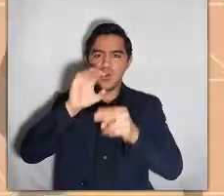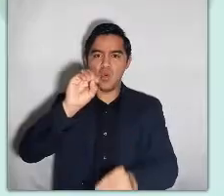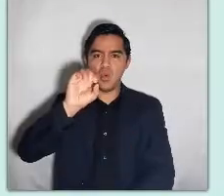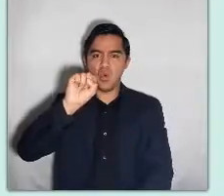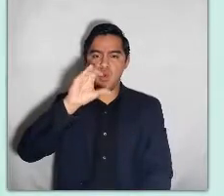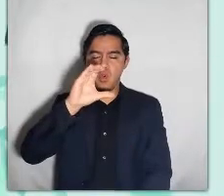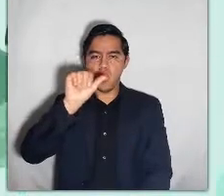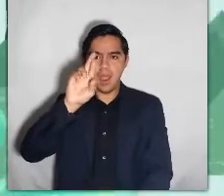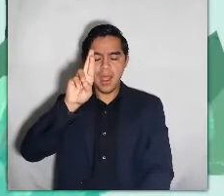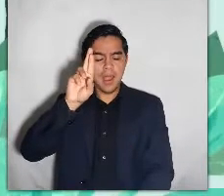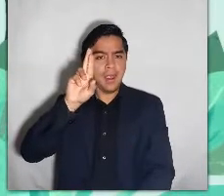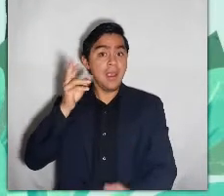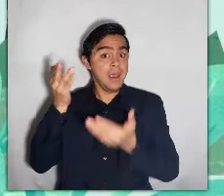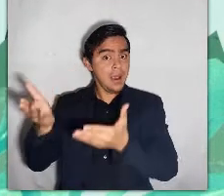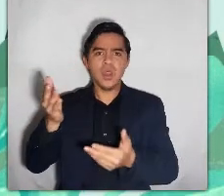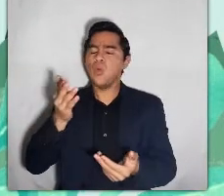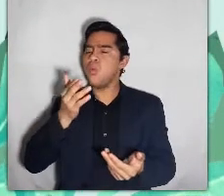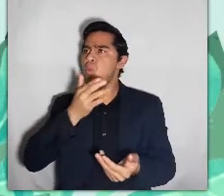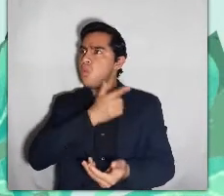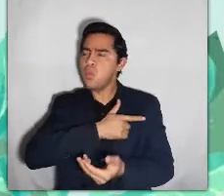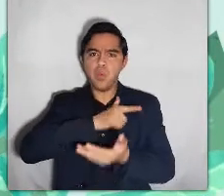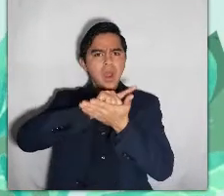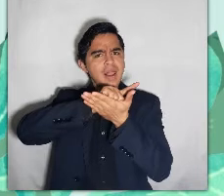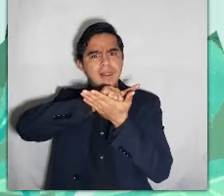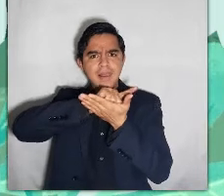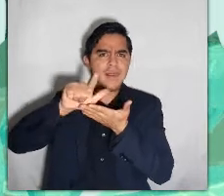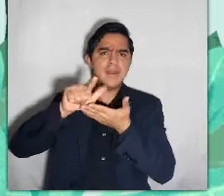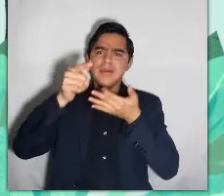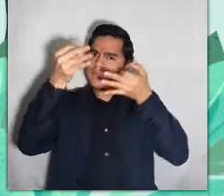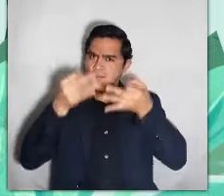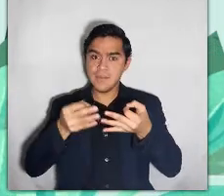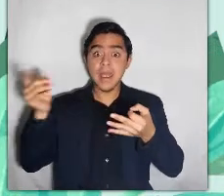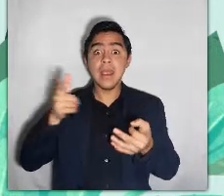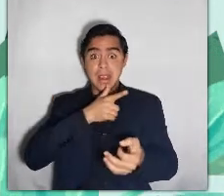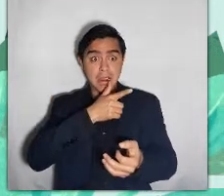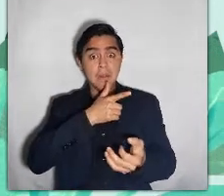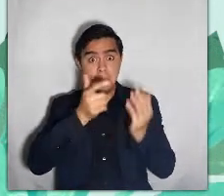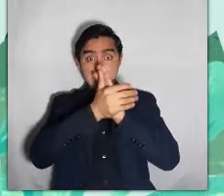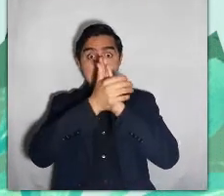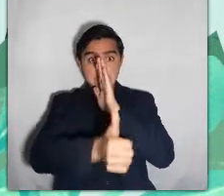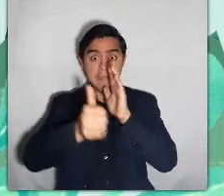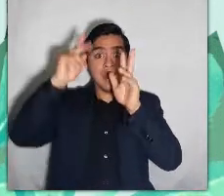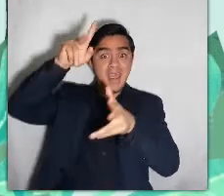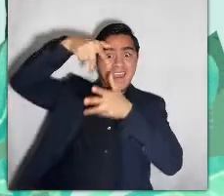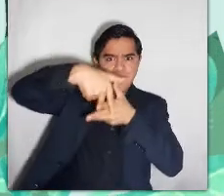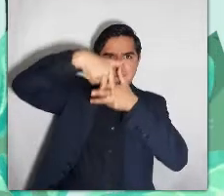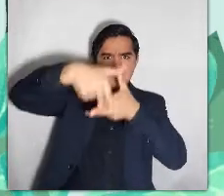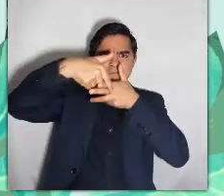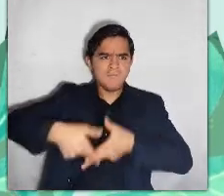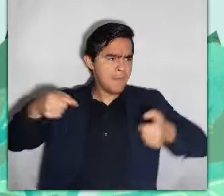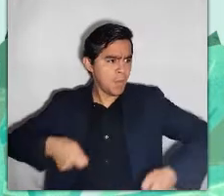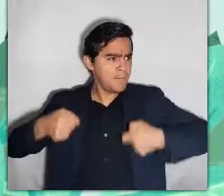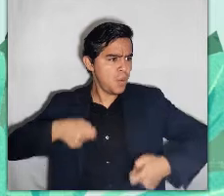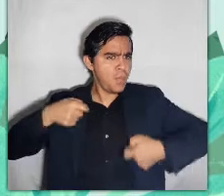príncipe Oscar, al que le encantaba ir siempre muy limpio e impecable y además era un gran jinete